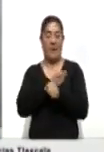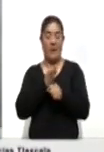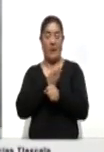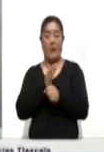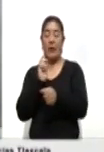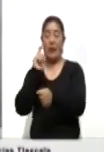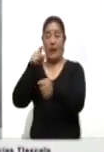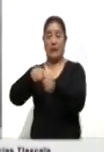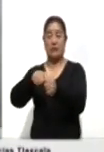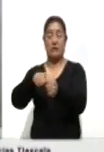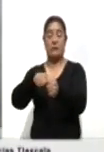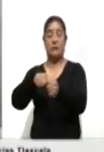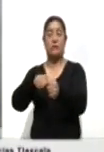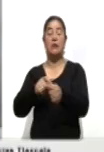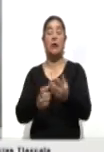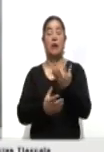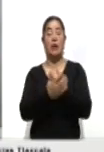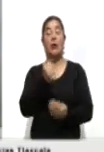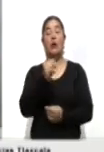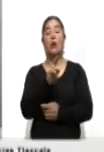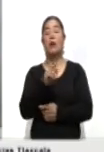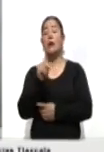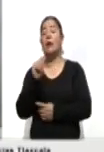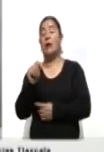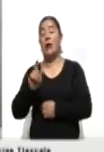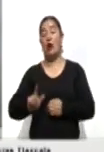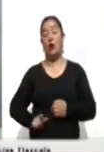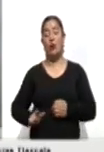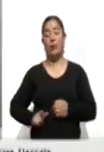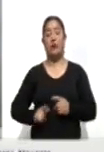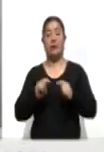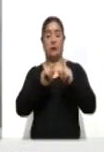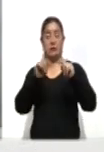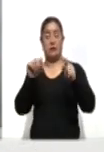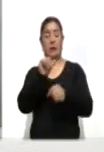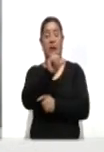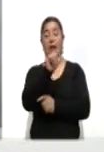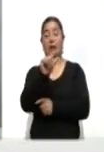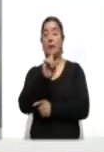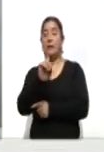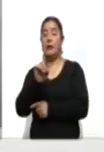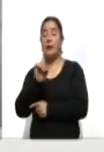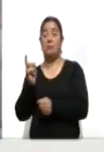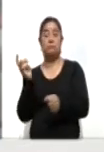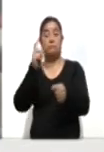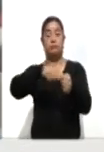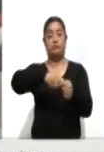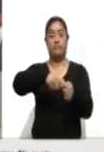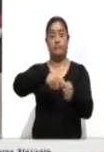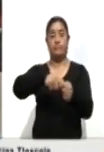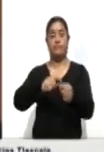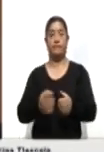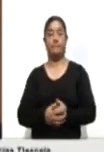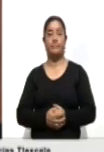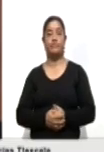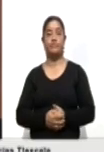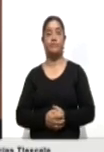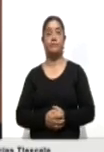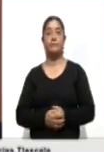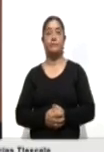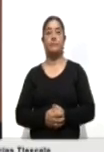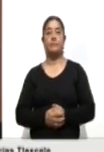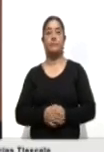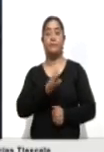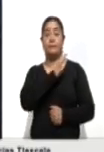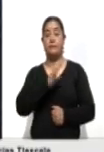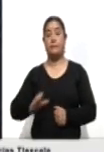Coalición Unidos por Tlaxcala al Gobierno del Estado, Anabel Ábalos en Pualteca. La candidata